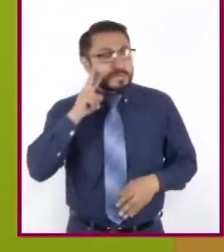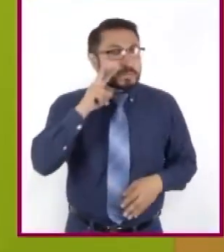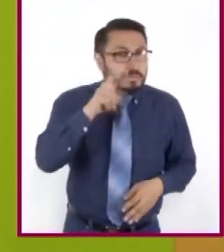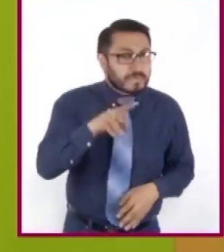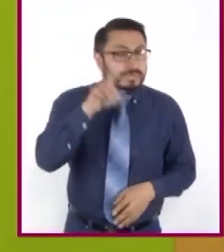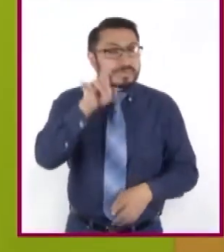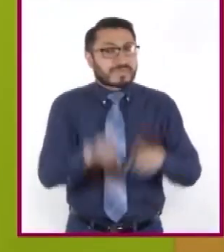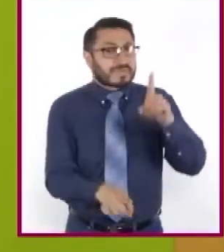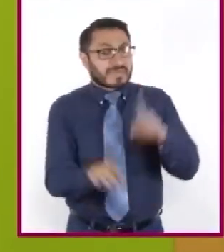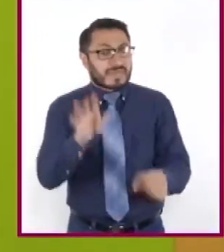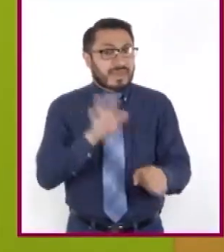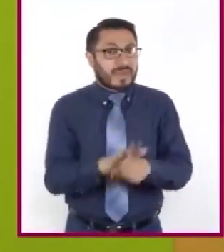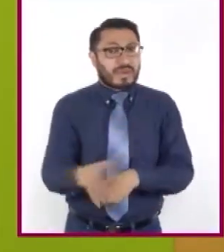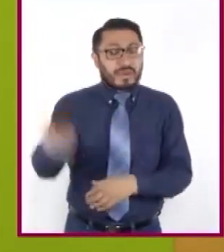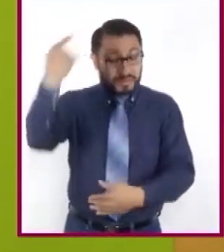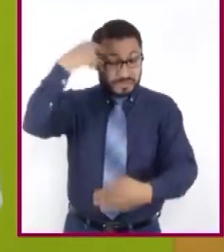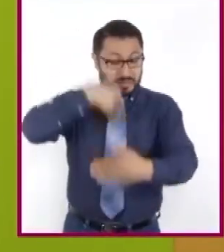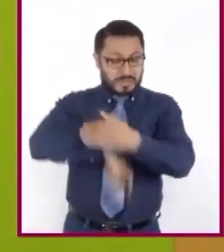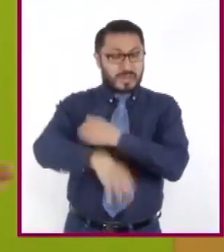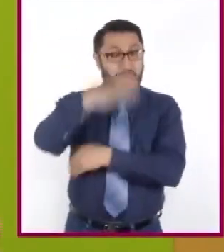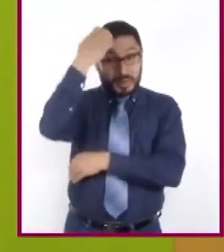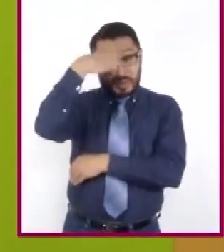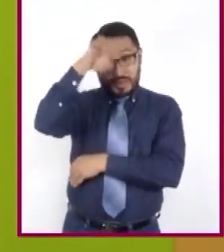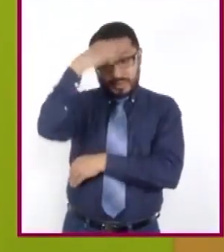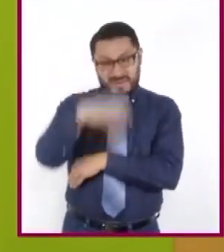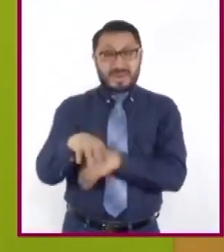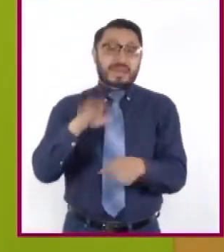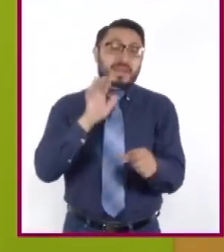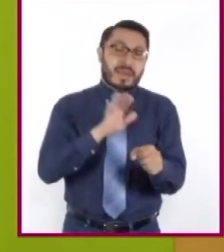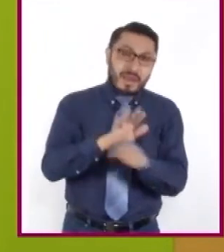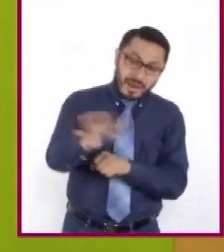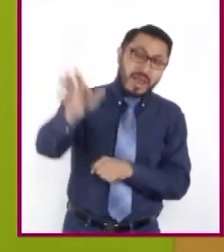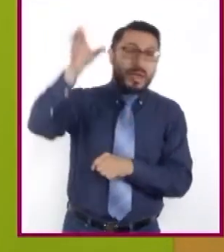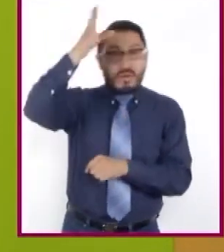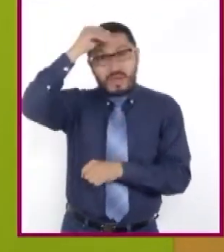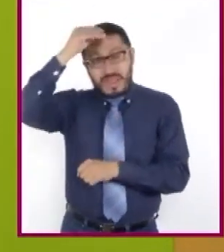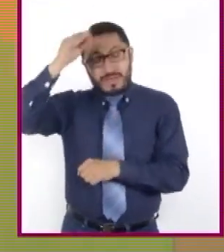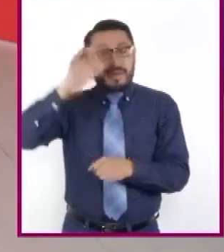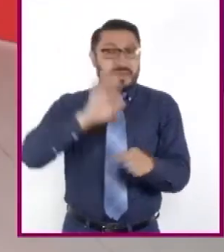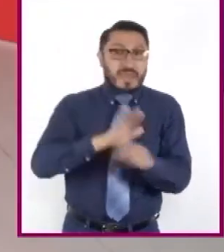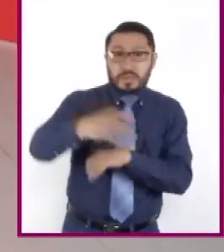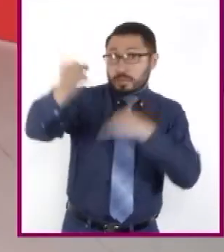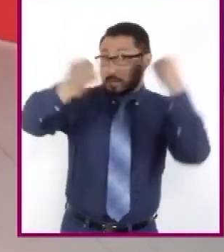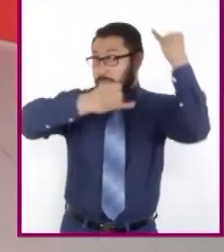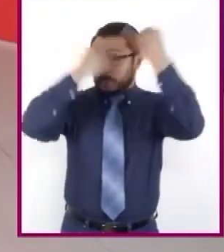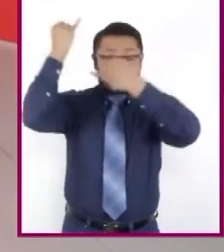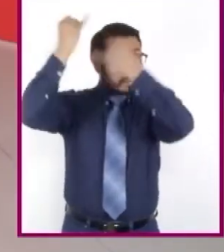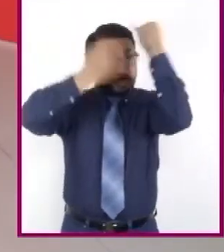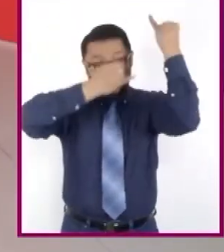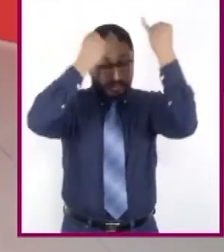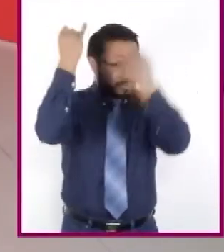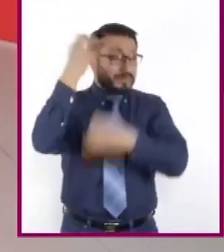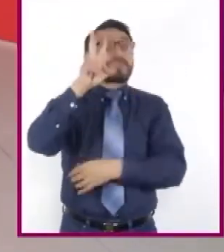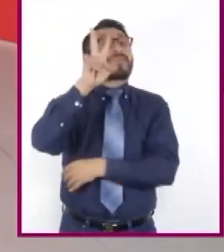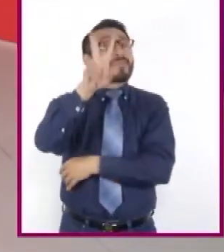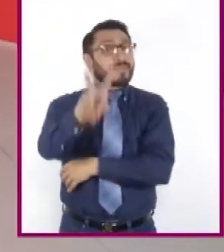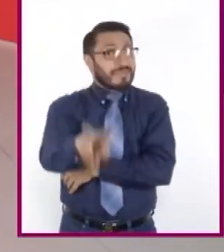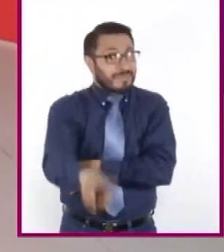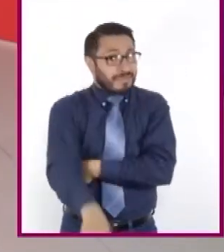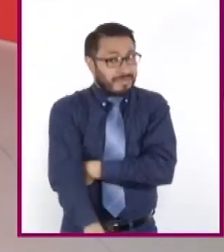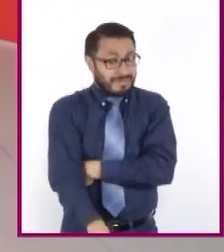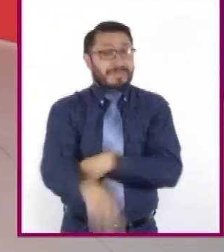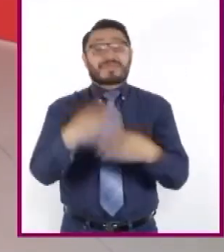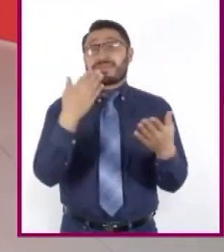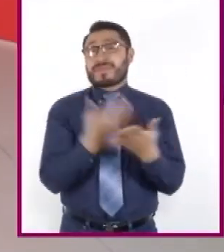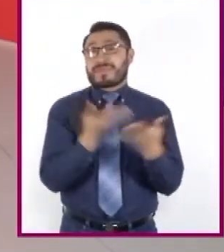con nuestra experiencia cotidiana, aprendizajes y nuestra imaginación. Así es. Ahora, con lo que acabas de